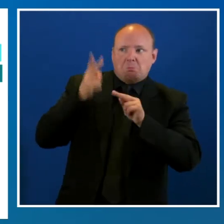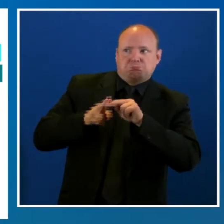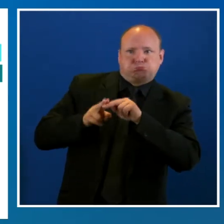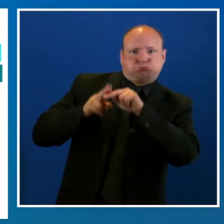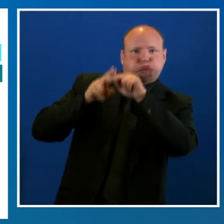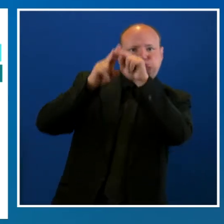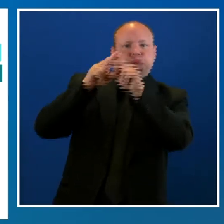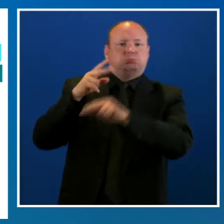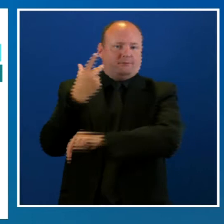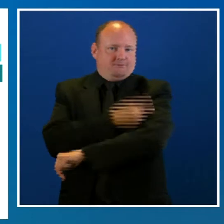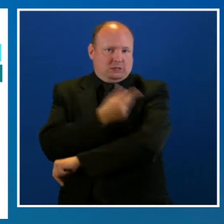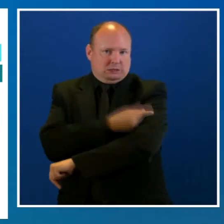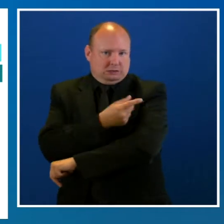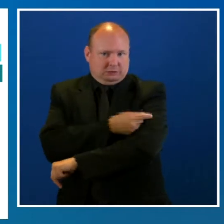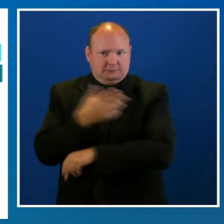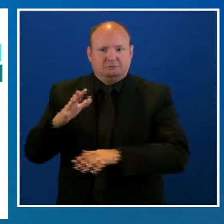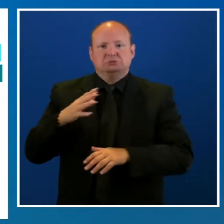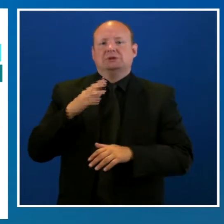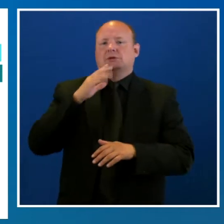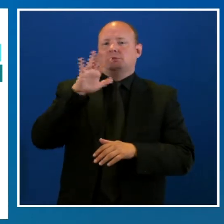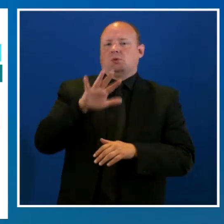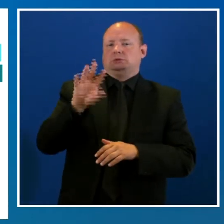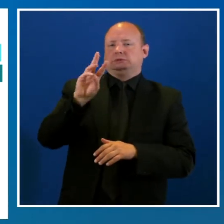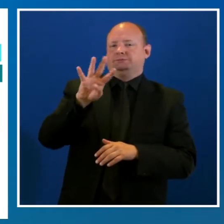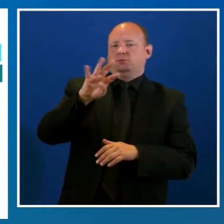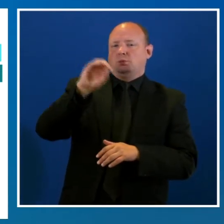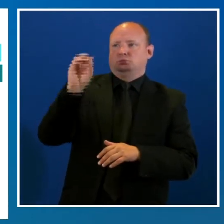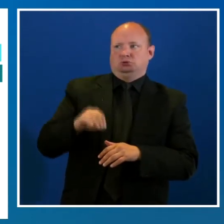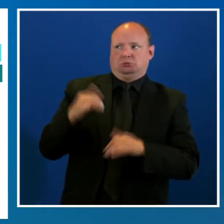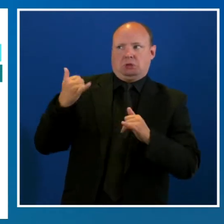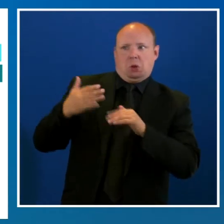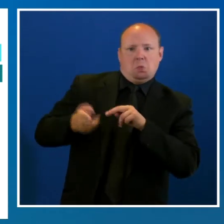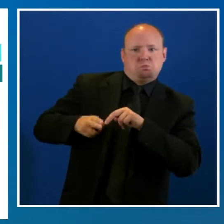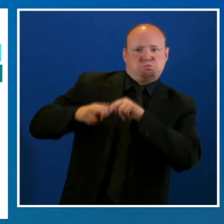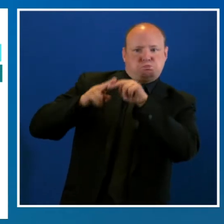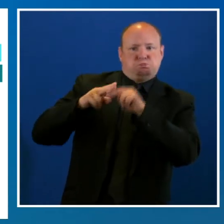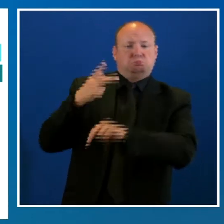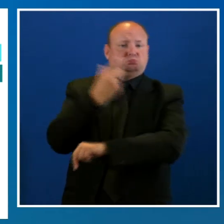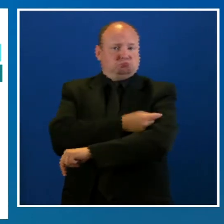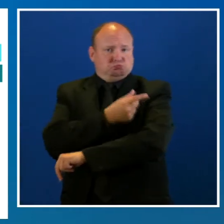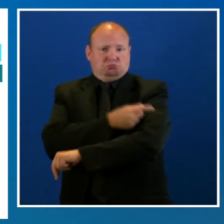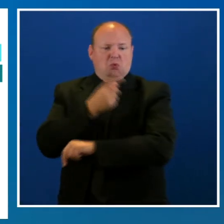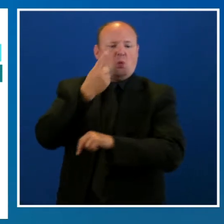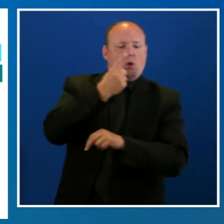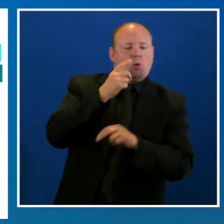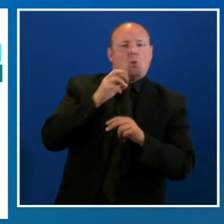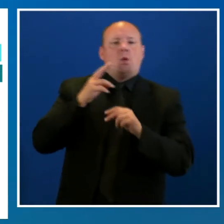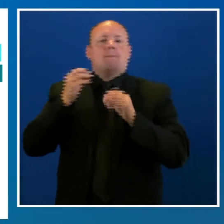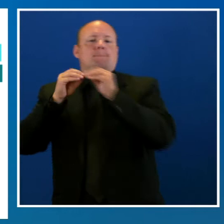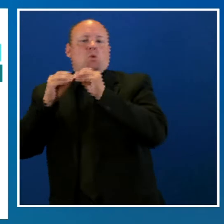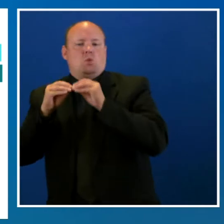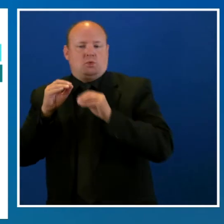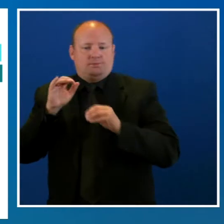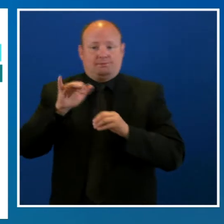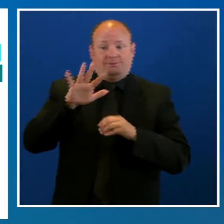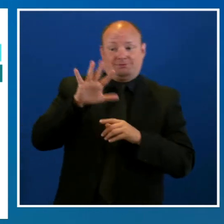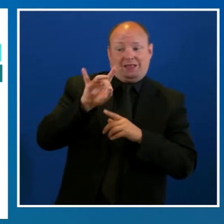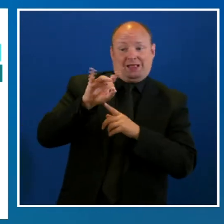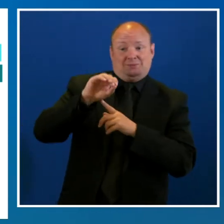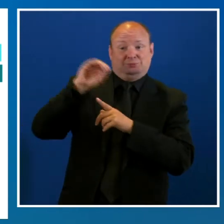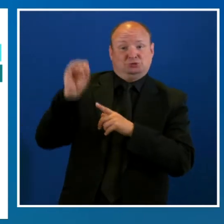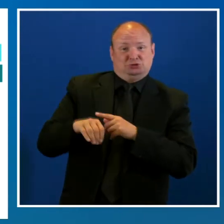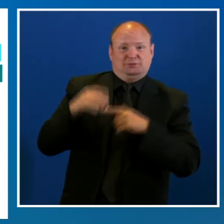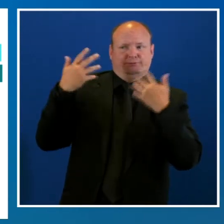residentes de 16 años o más ha recibido al menos una dosis de la vacuna y el 58% ha completado sus vacunas.